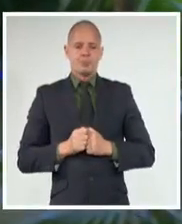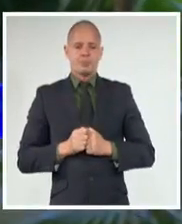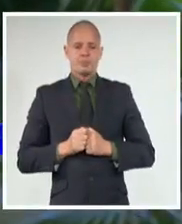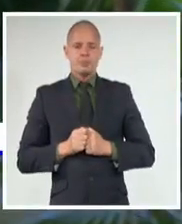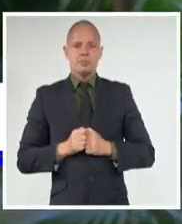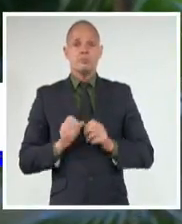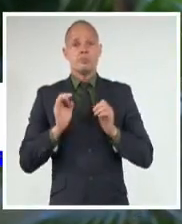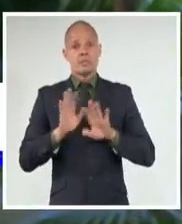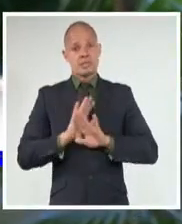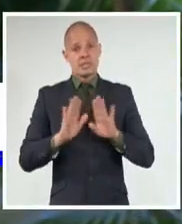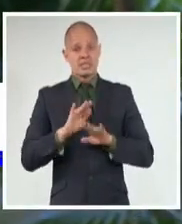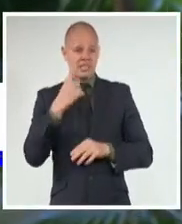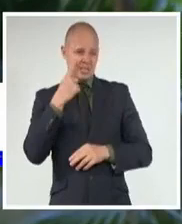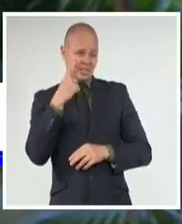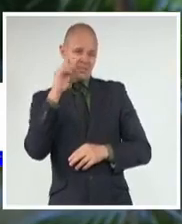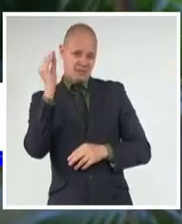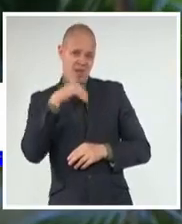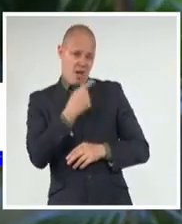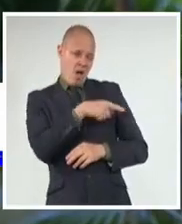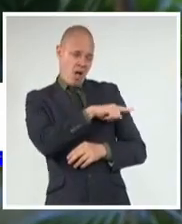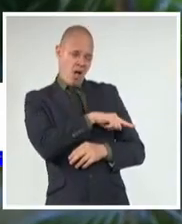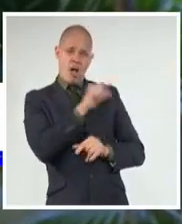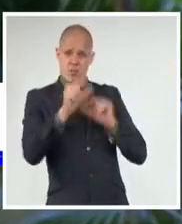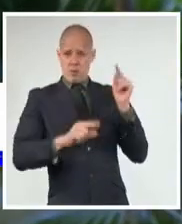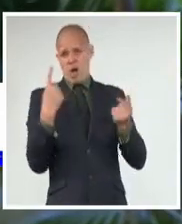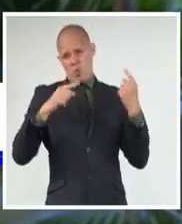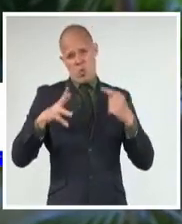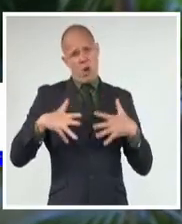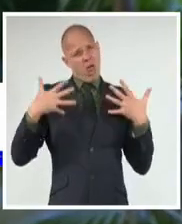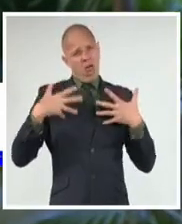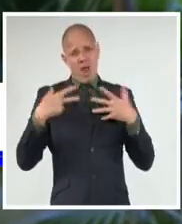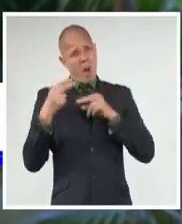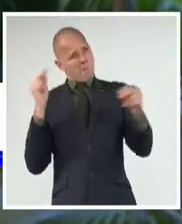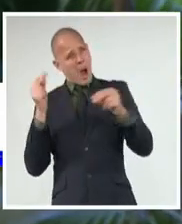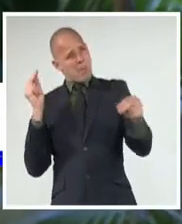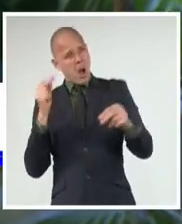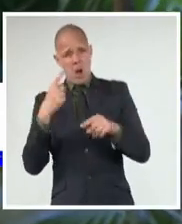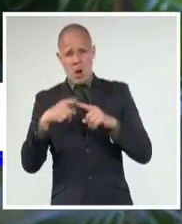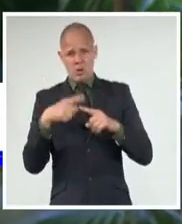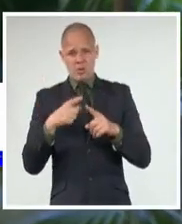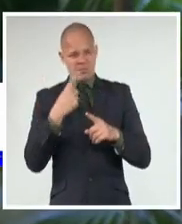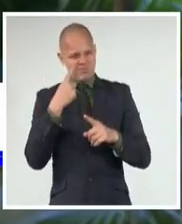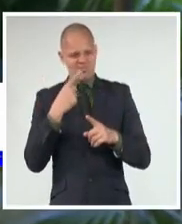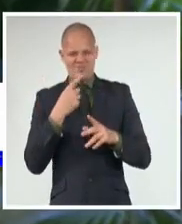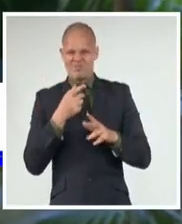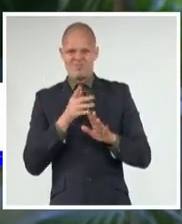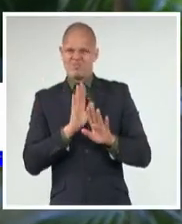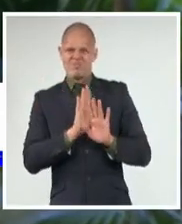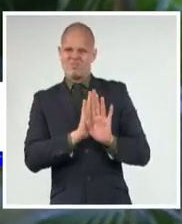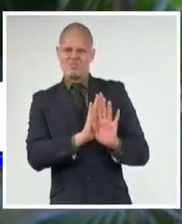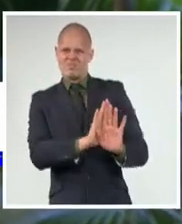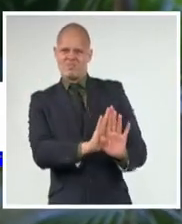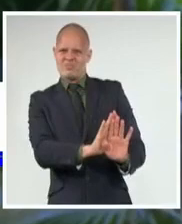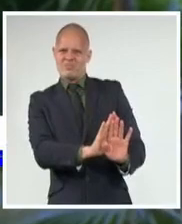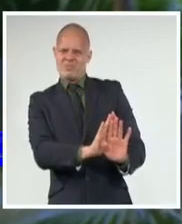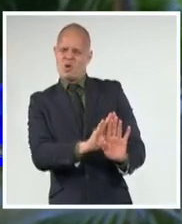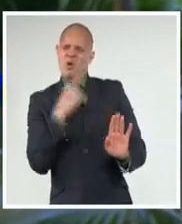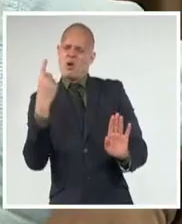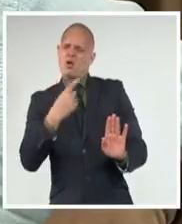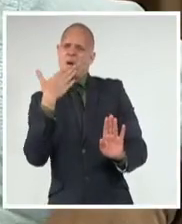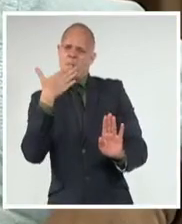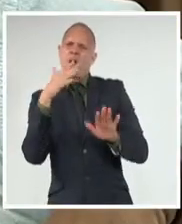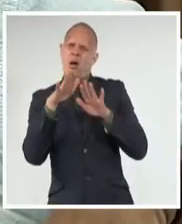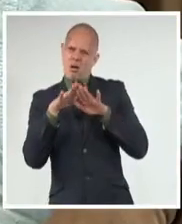y manifestación de violencia y que apostamos por la reconciliación, la paz, y en función de